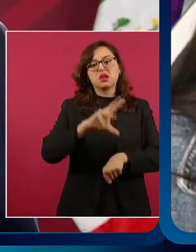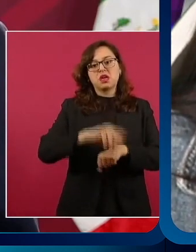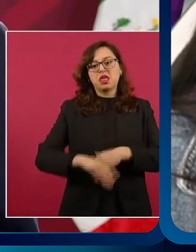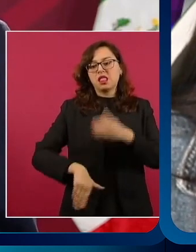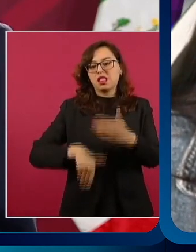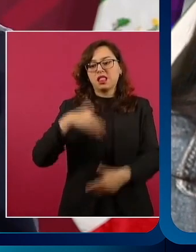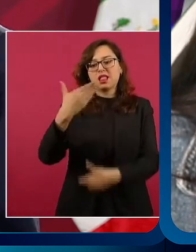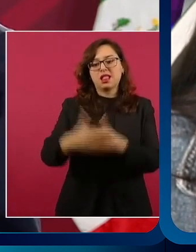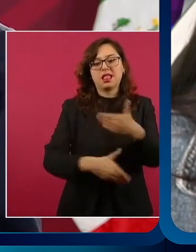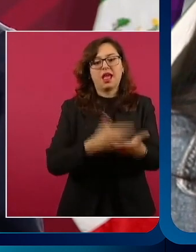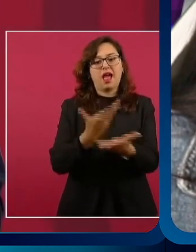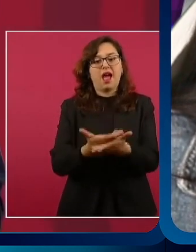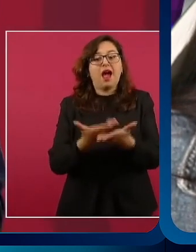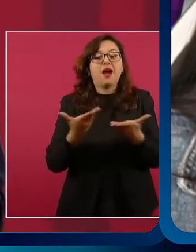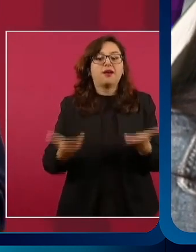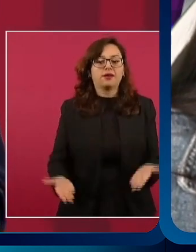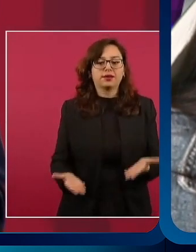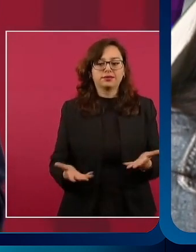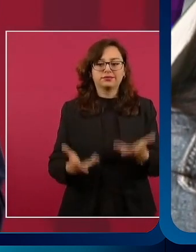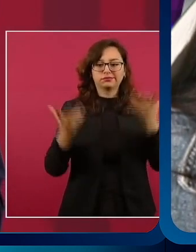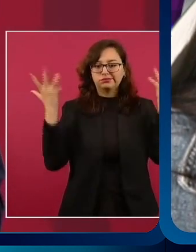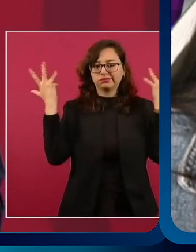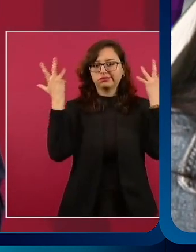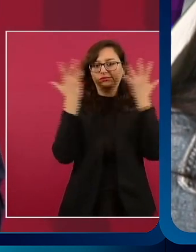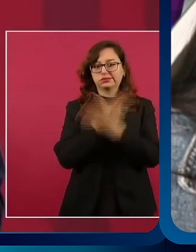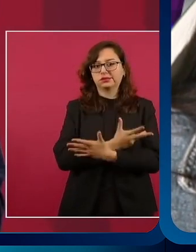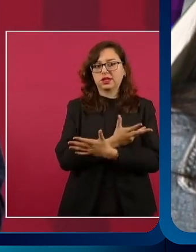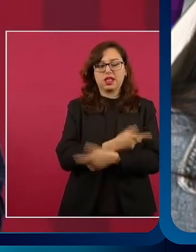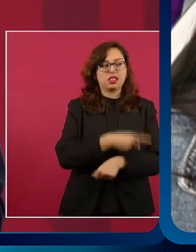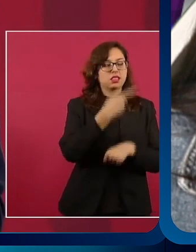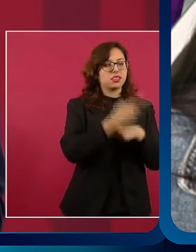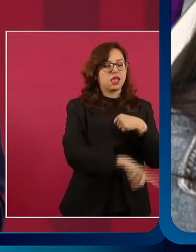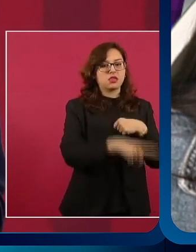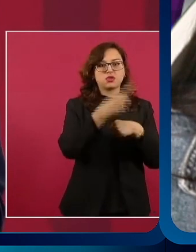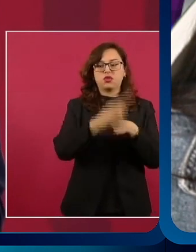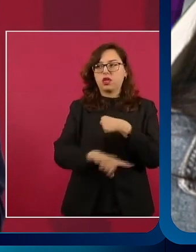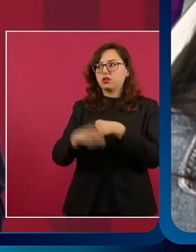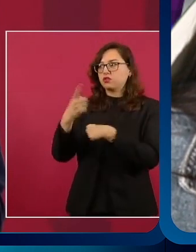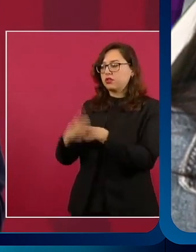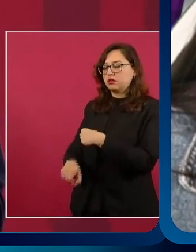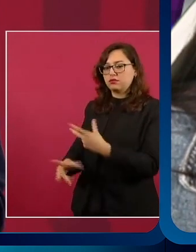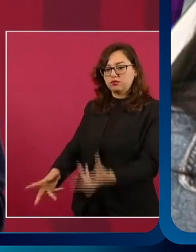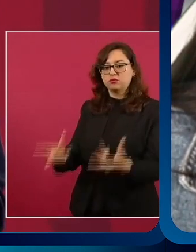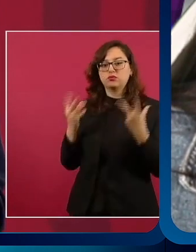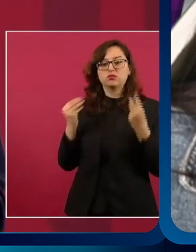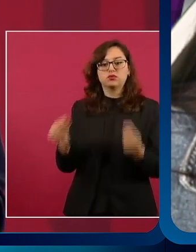Es como la privatización de la educación.